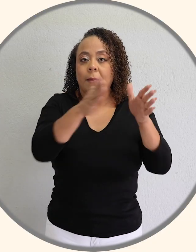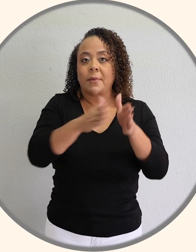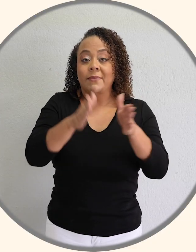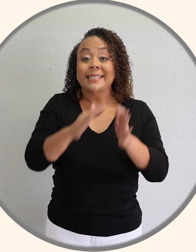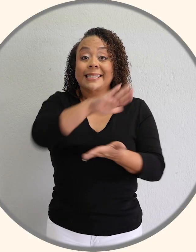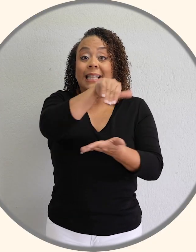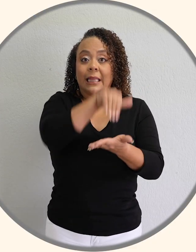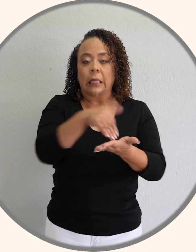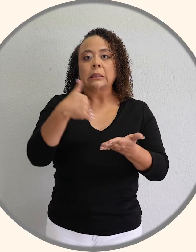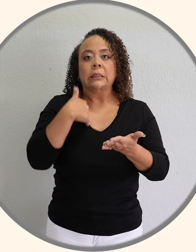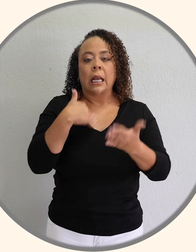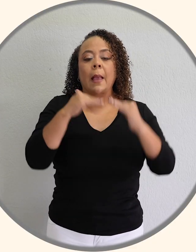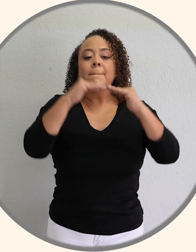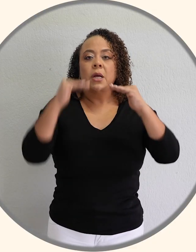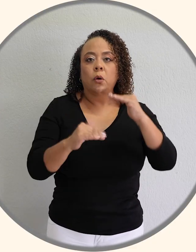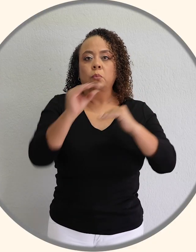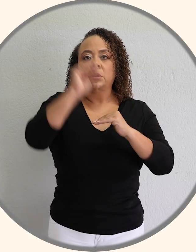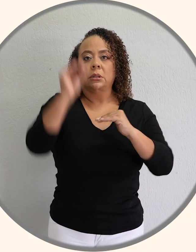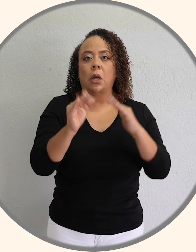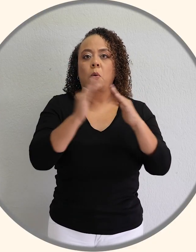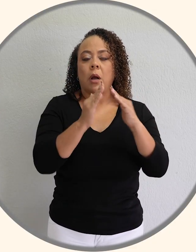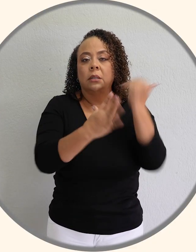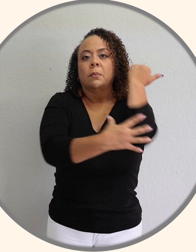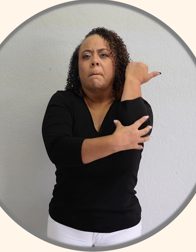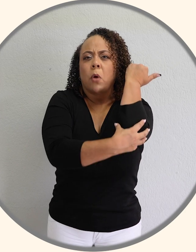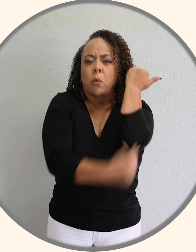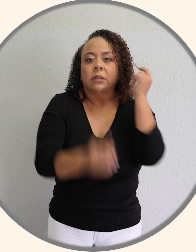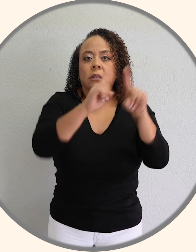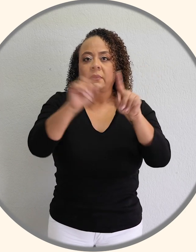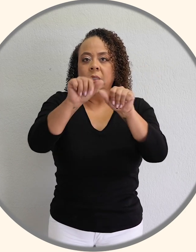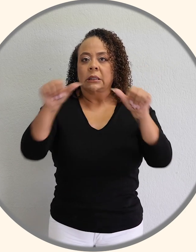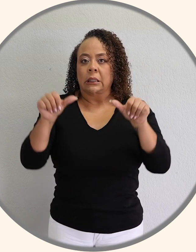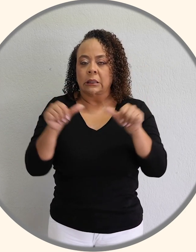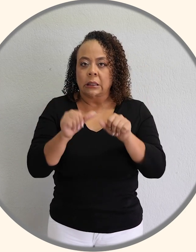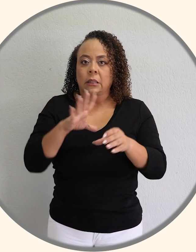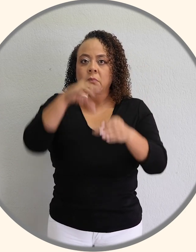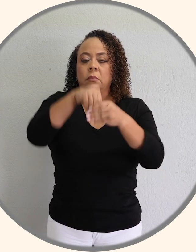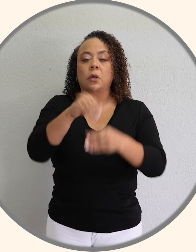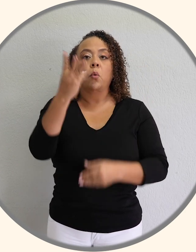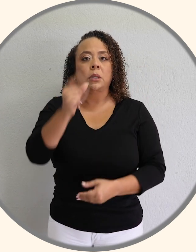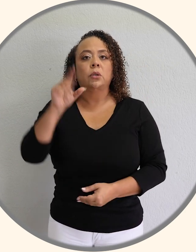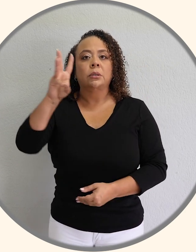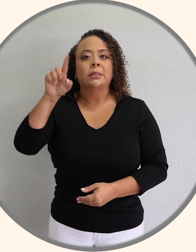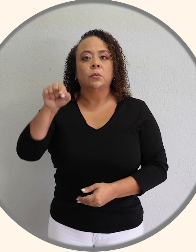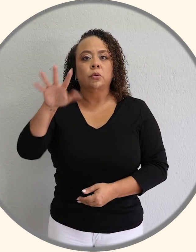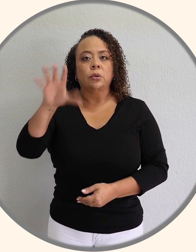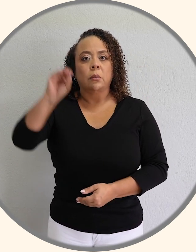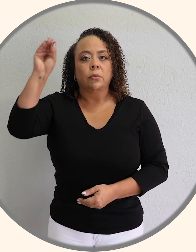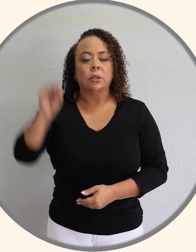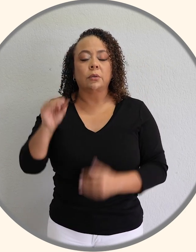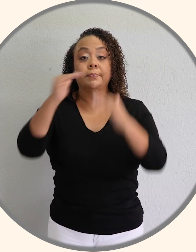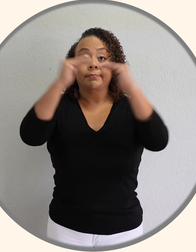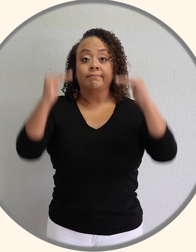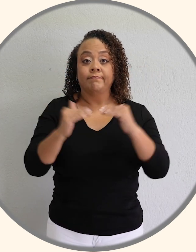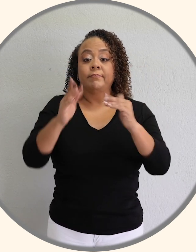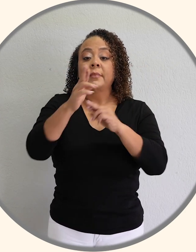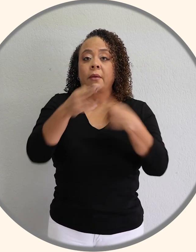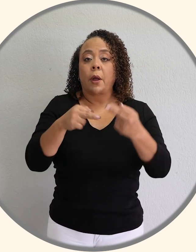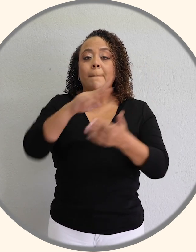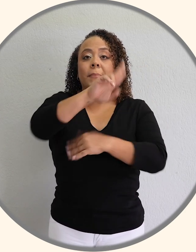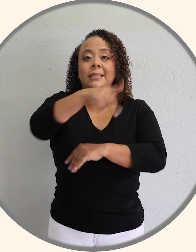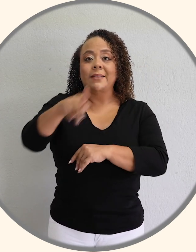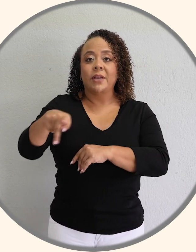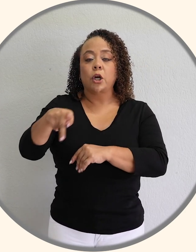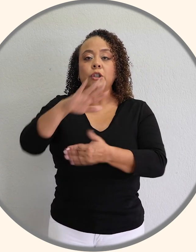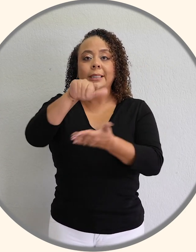la central es la que muestra el menor porcentaje de hogares en pobreza multidimensional, con 6.5%. Le siguen las regiones